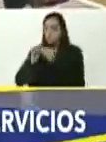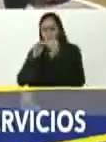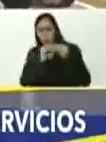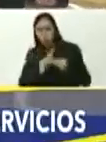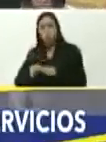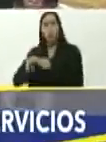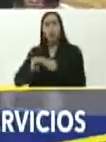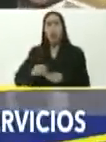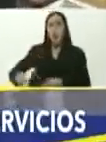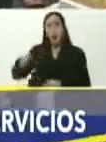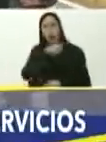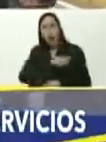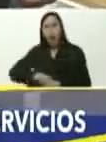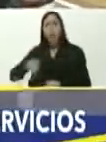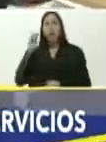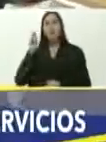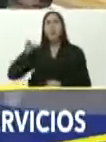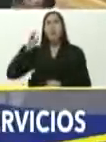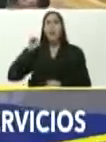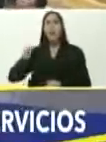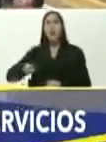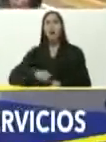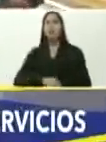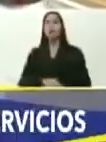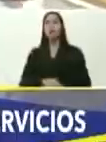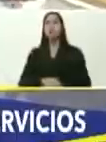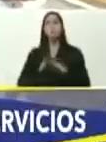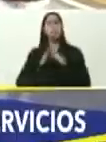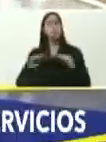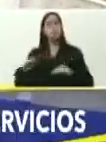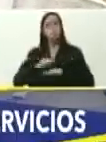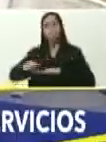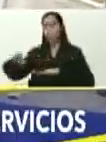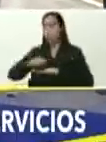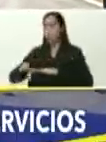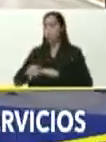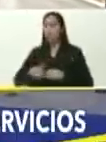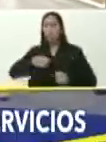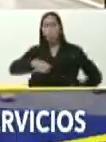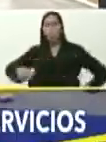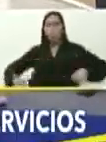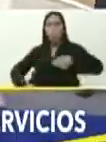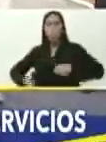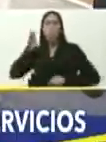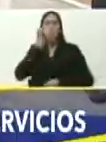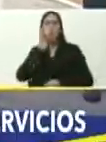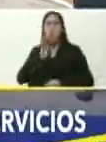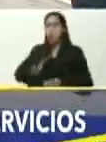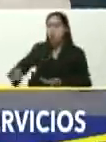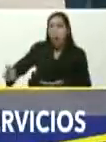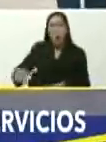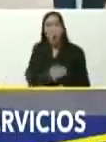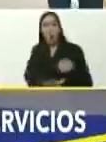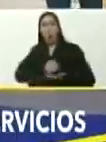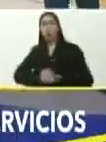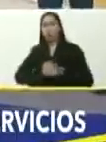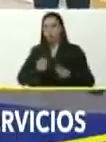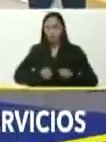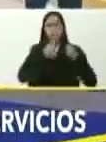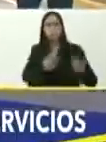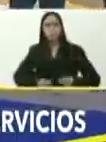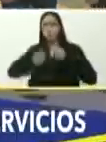redoma de Petare, ahora hay bonito todo el municipio de Sucre, y para allá van estos camiones, aquí van los autobuses,